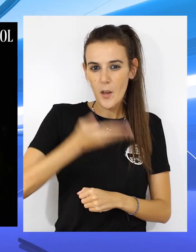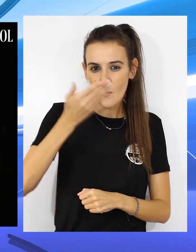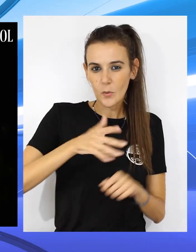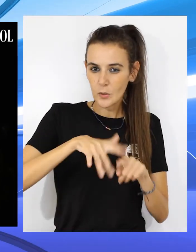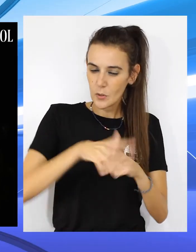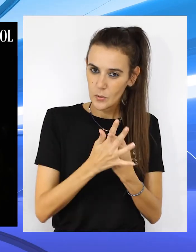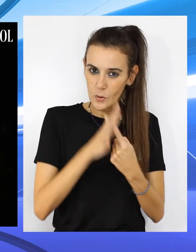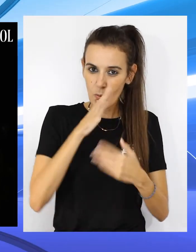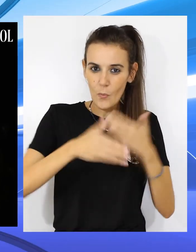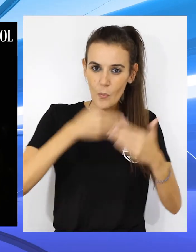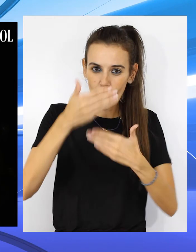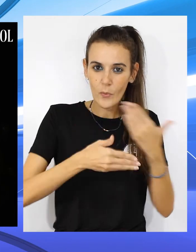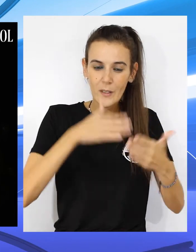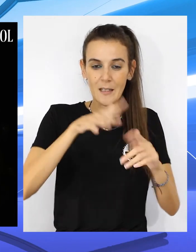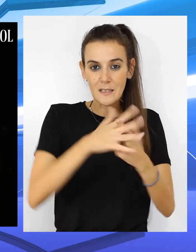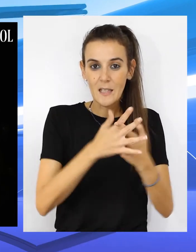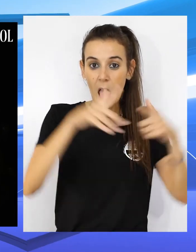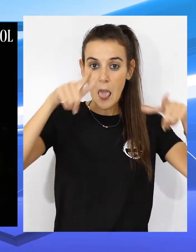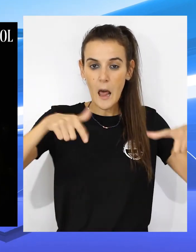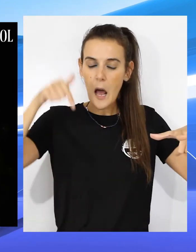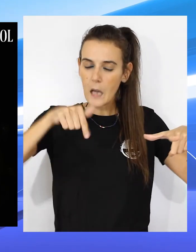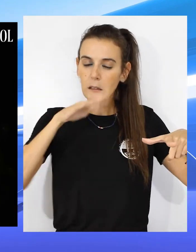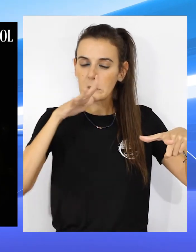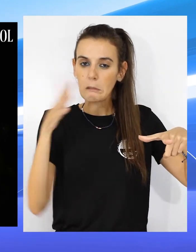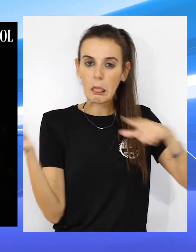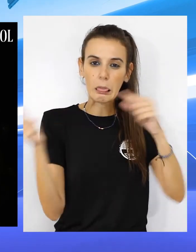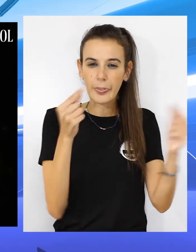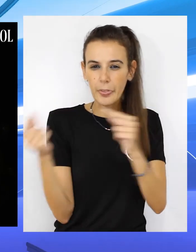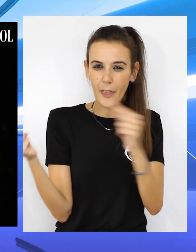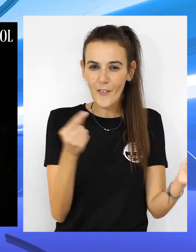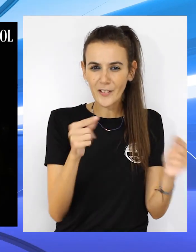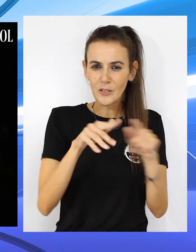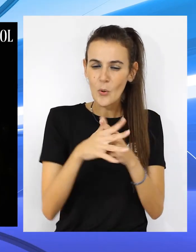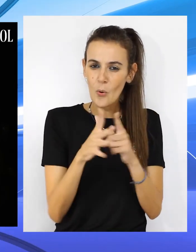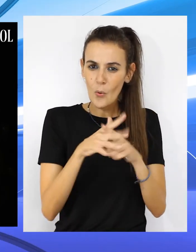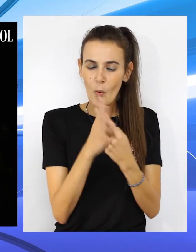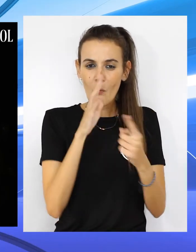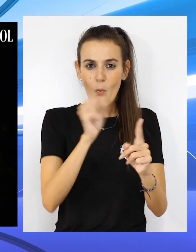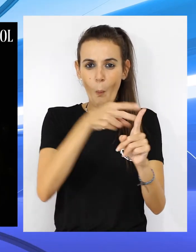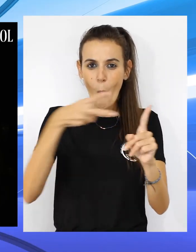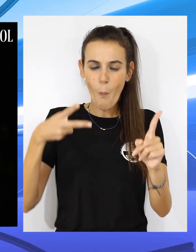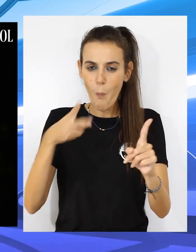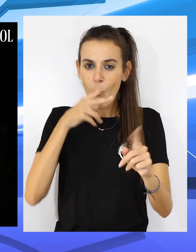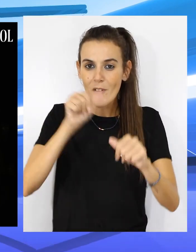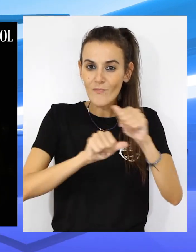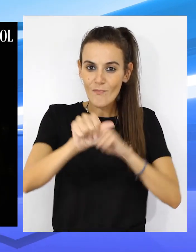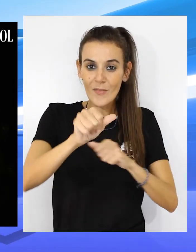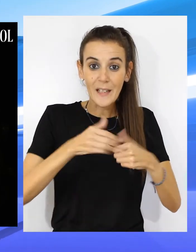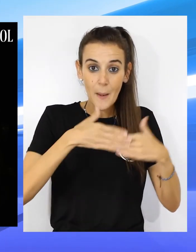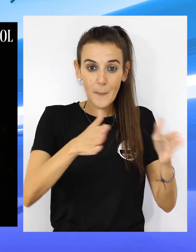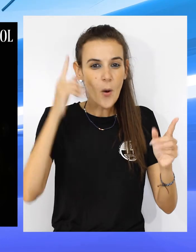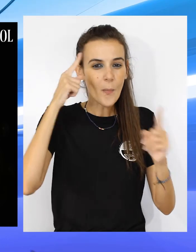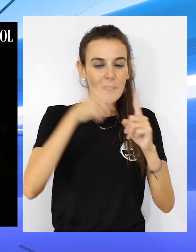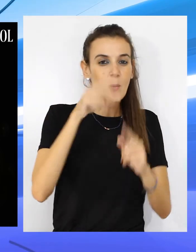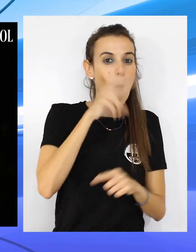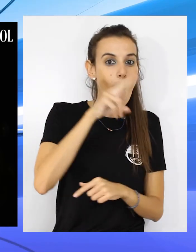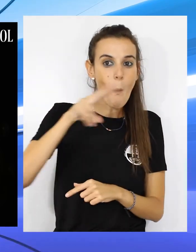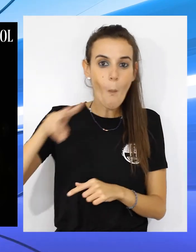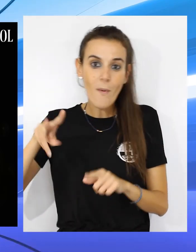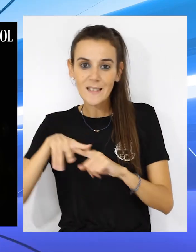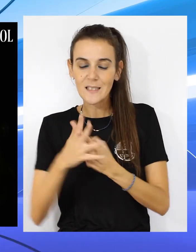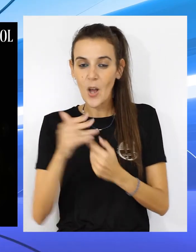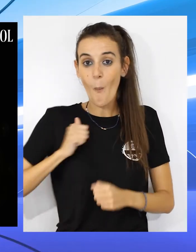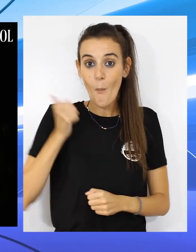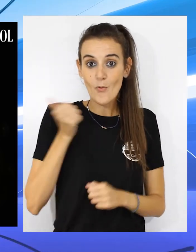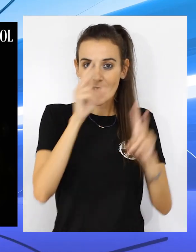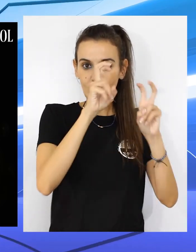que se pongan sobre las mesas en estas jornadas puedan ser un punto de partida para explorar